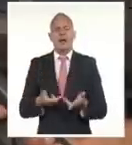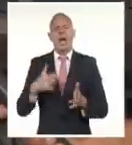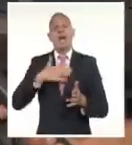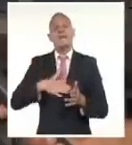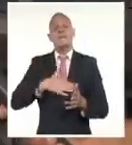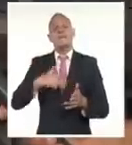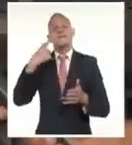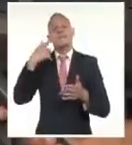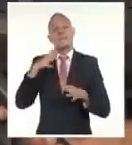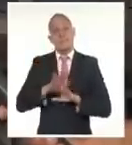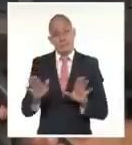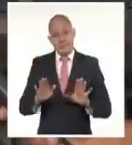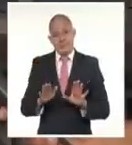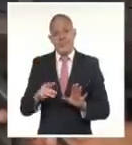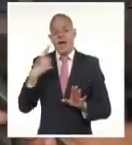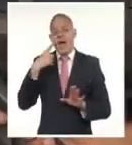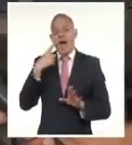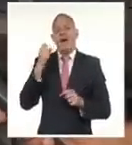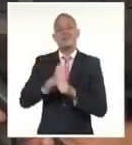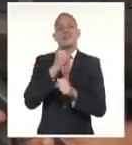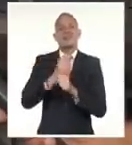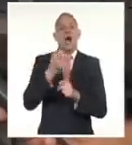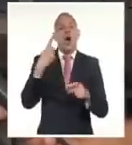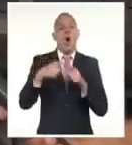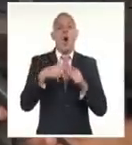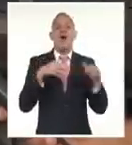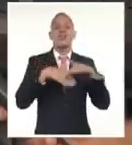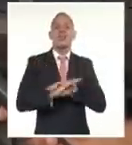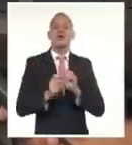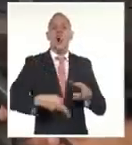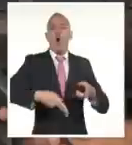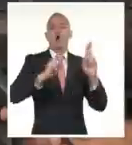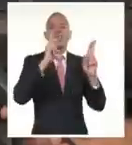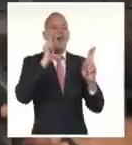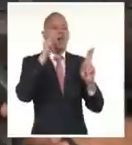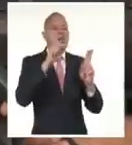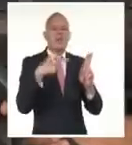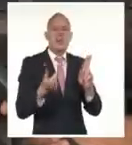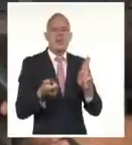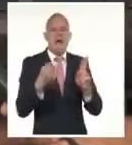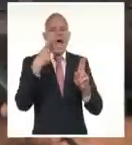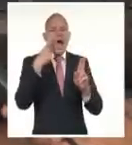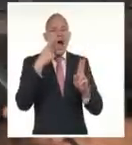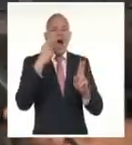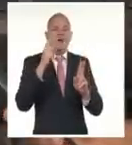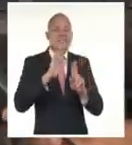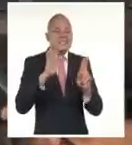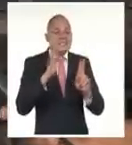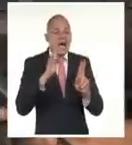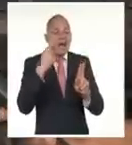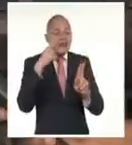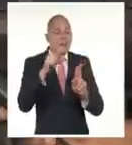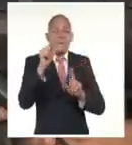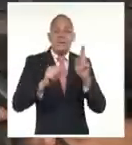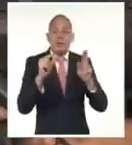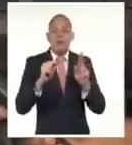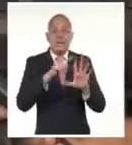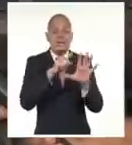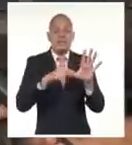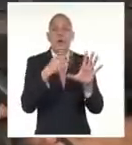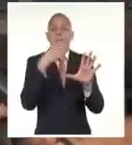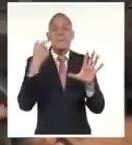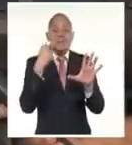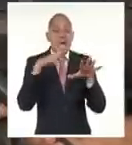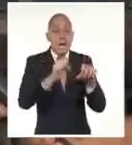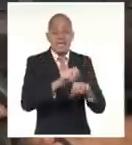de la conclusión de los trabajos en el Hotel Zaratoa, sobre todo el rescate de los cuerpos, para comenzar la demolición de ese edificio.